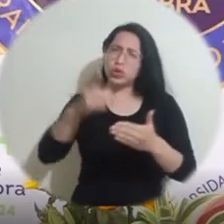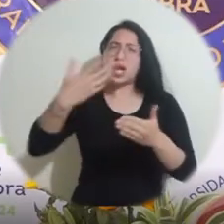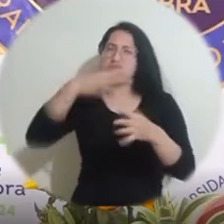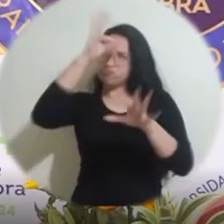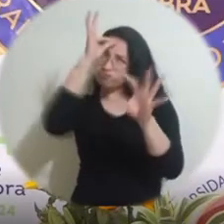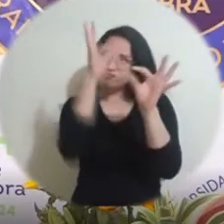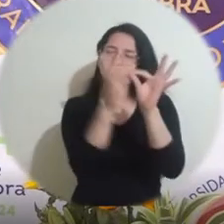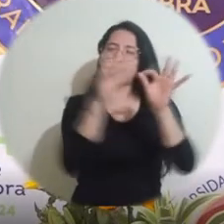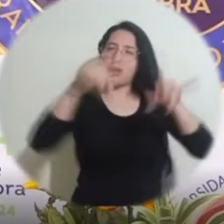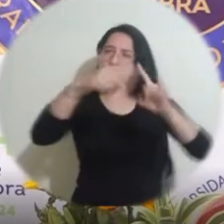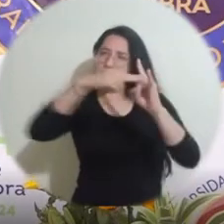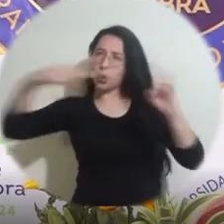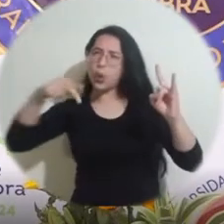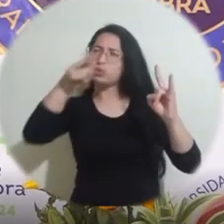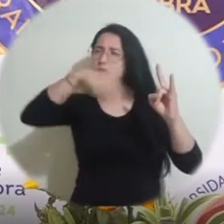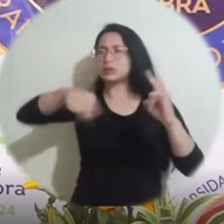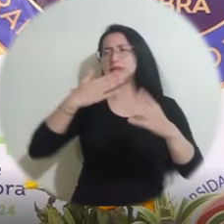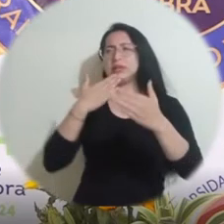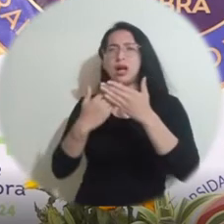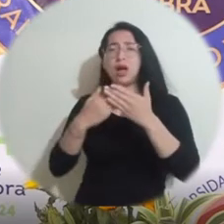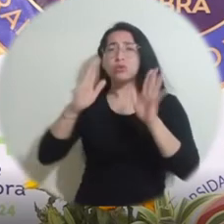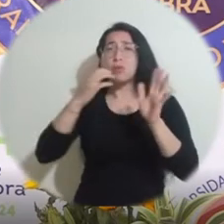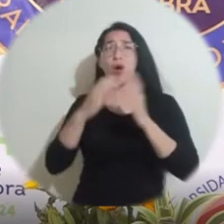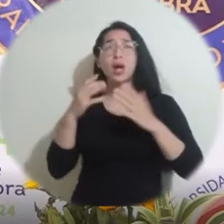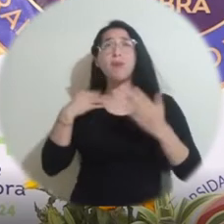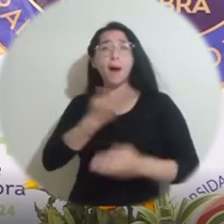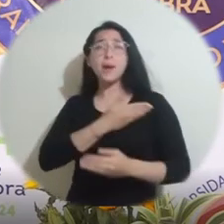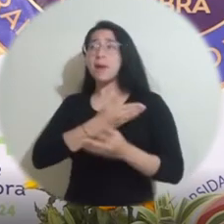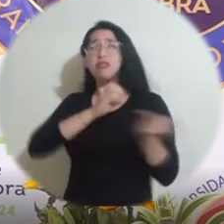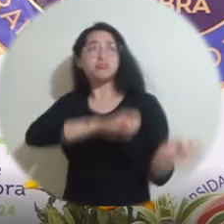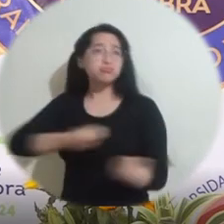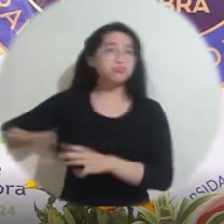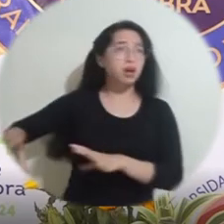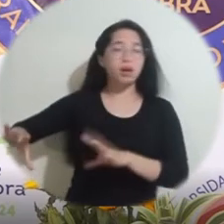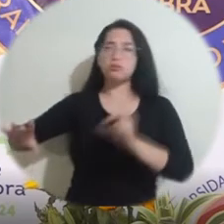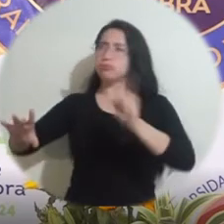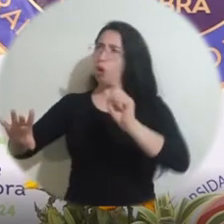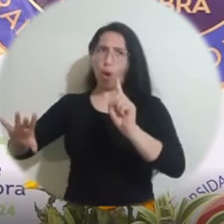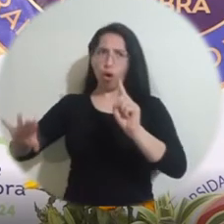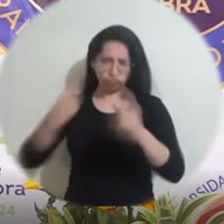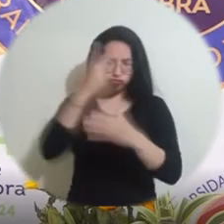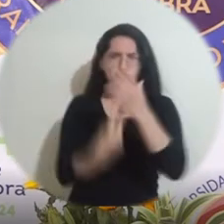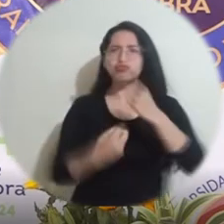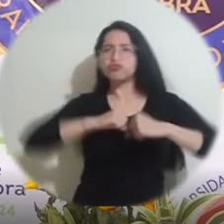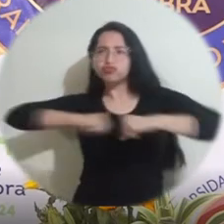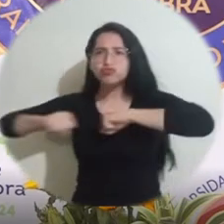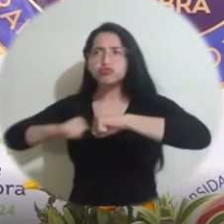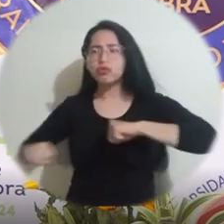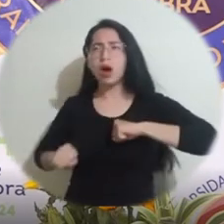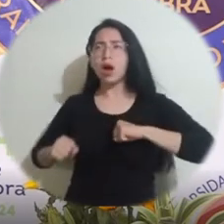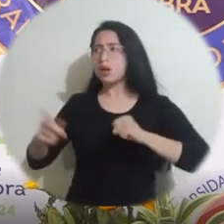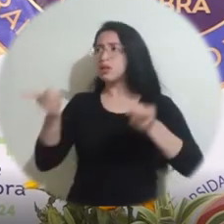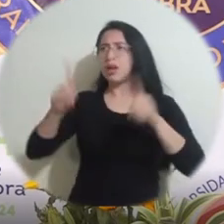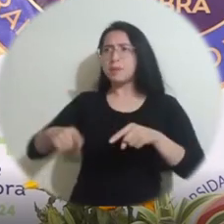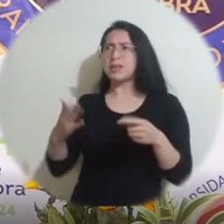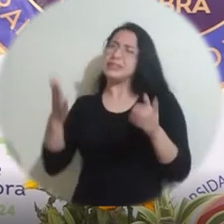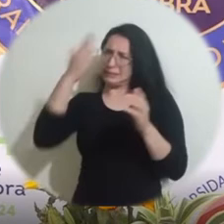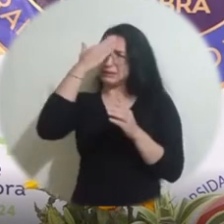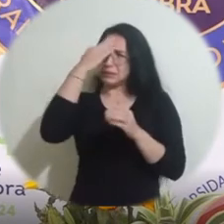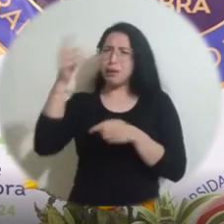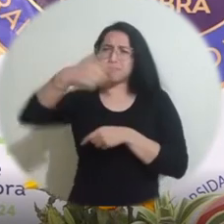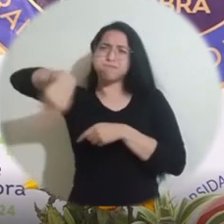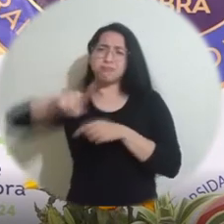seguir creyendo en su educación sin renunciar a ser buenas madres, sin renunciar a intentar ser compañeras, esposas,